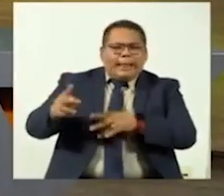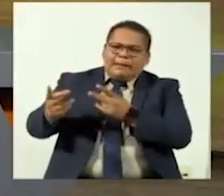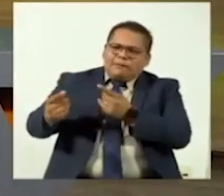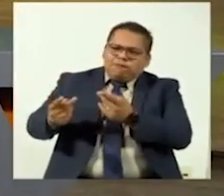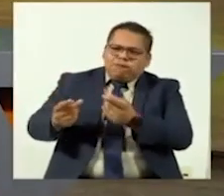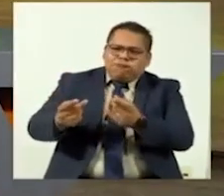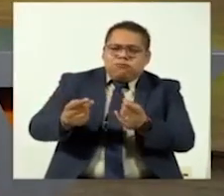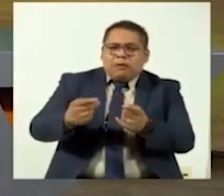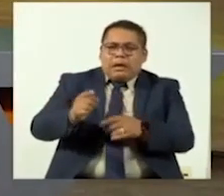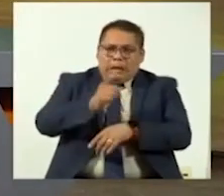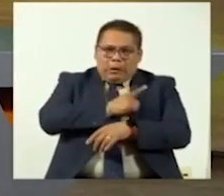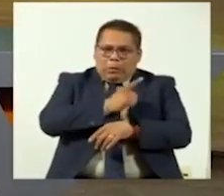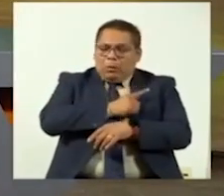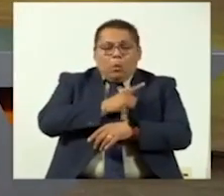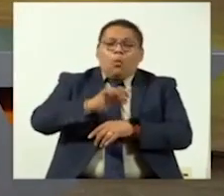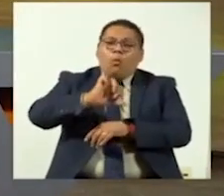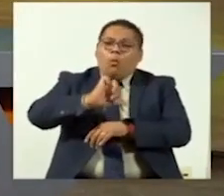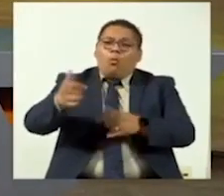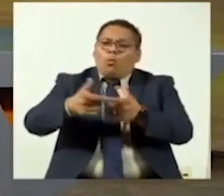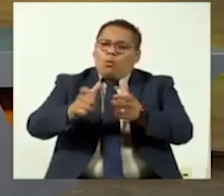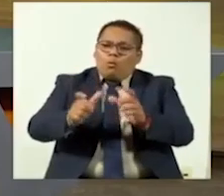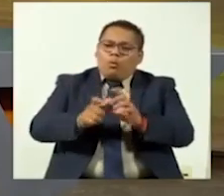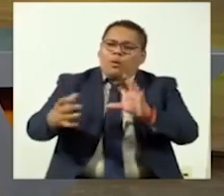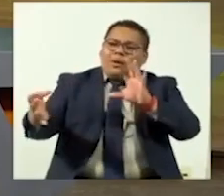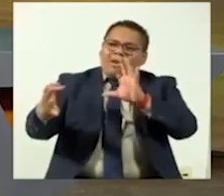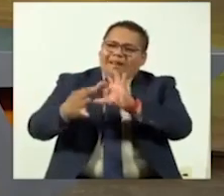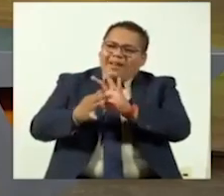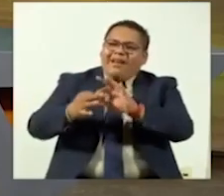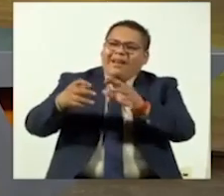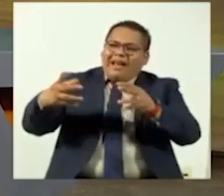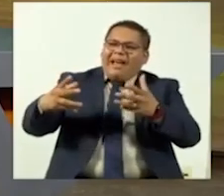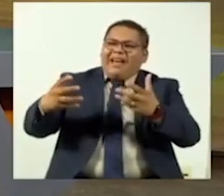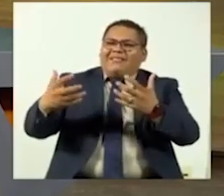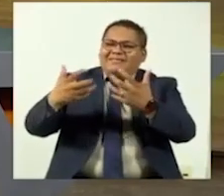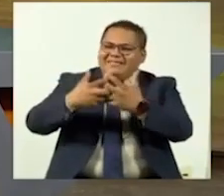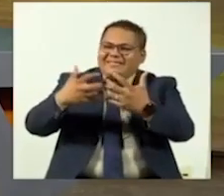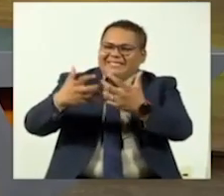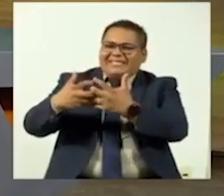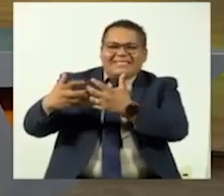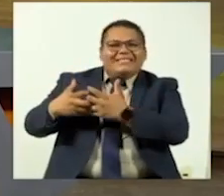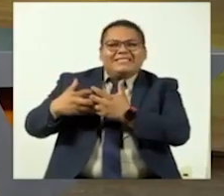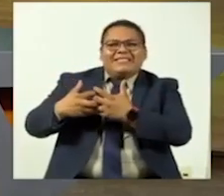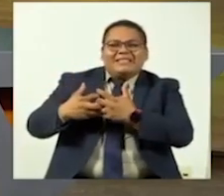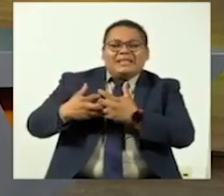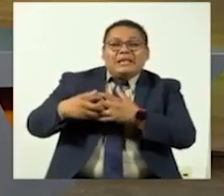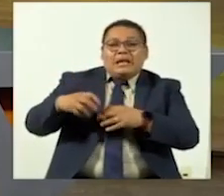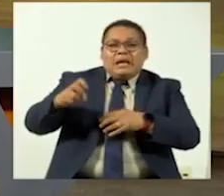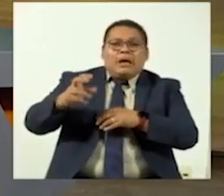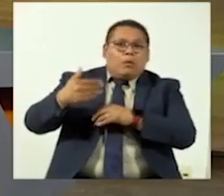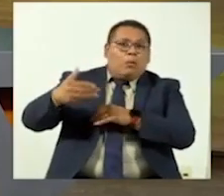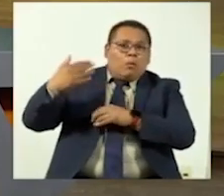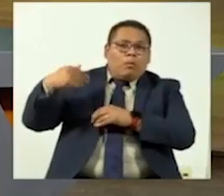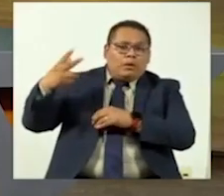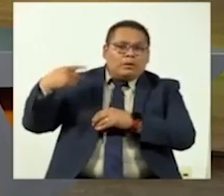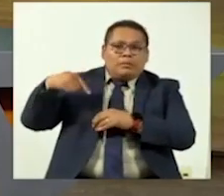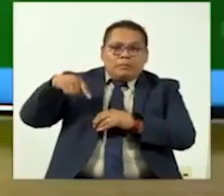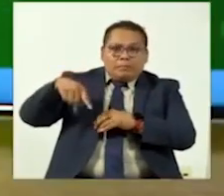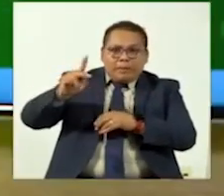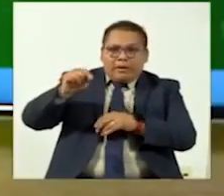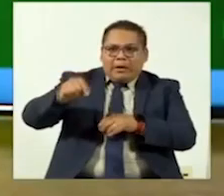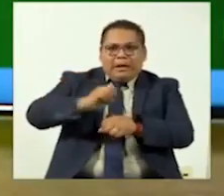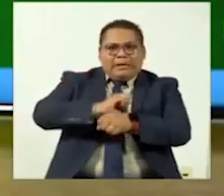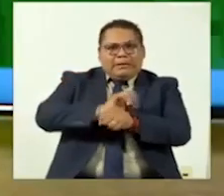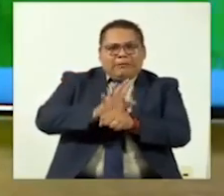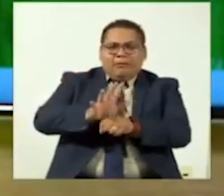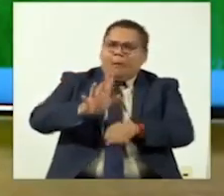colaboraciones a distancia, que eso, pues, se daba mucho antes, pero dentro de la pandemia se, vaya, se